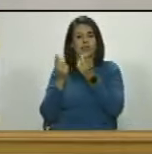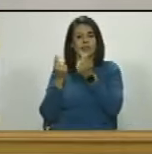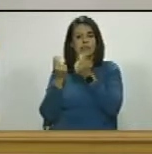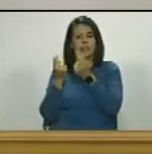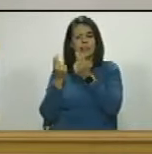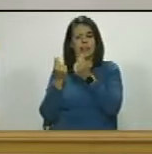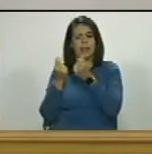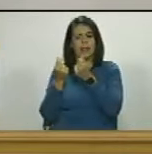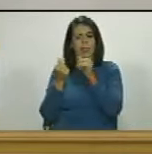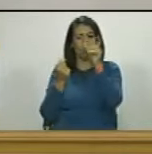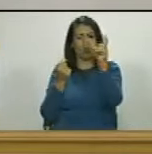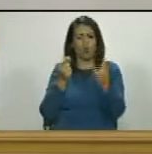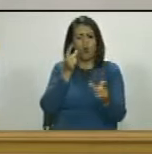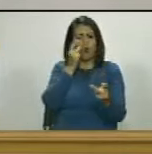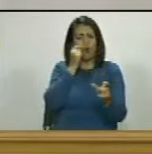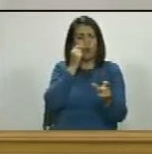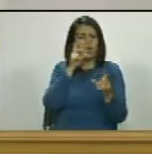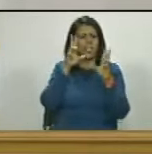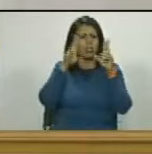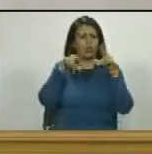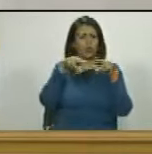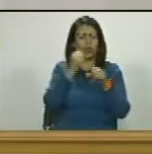plata ese vago